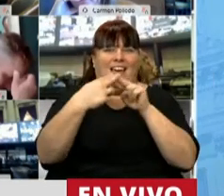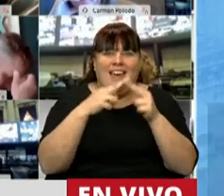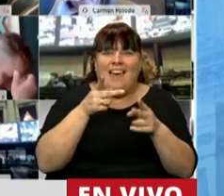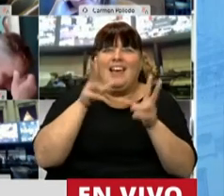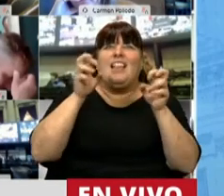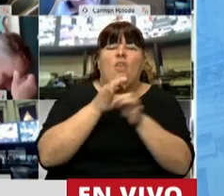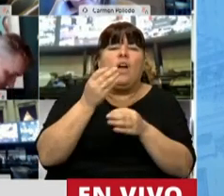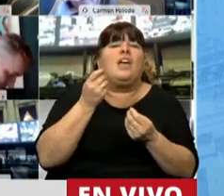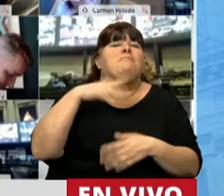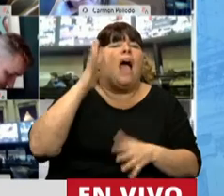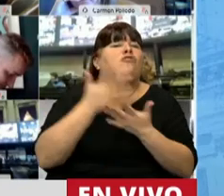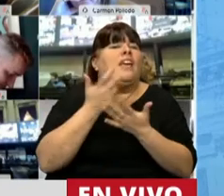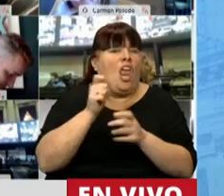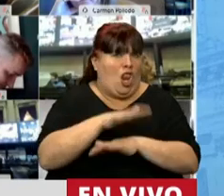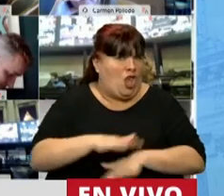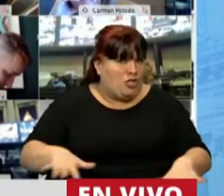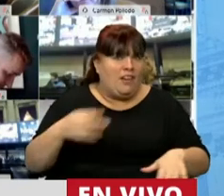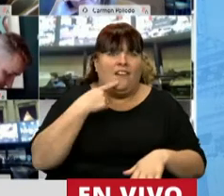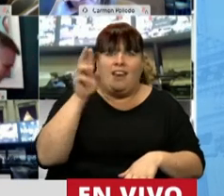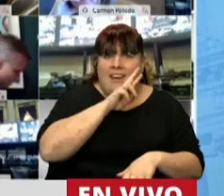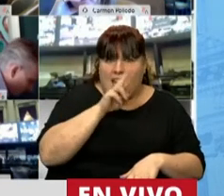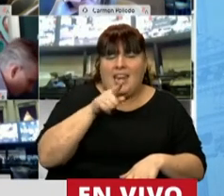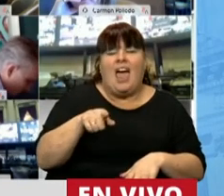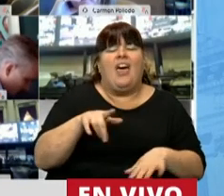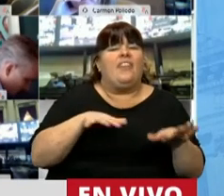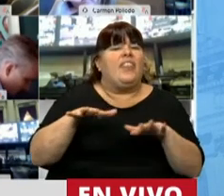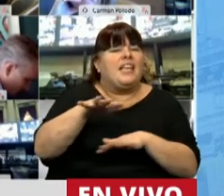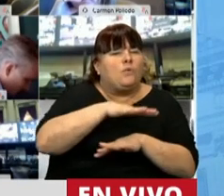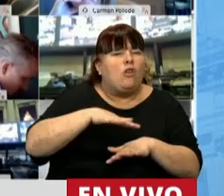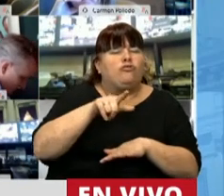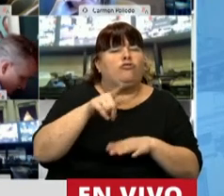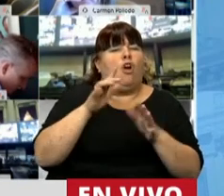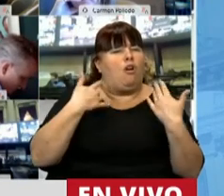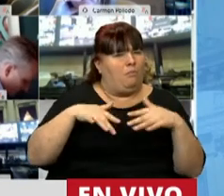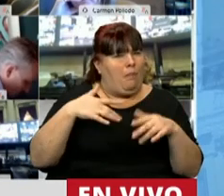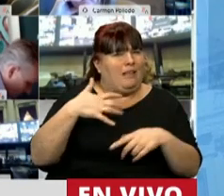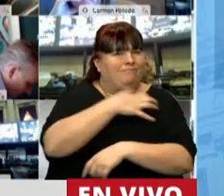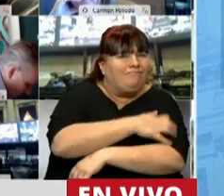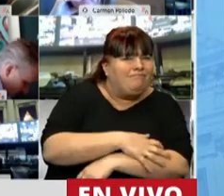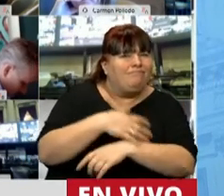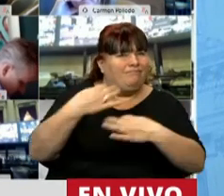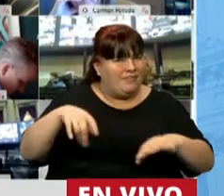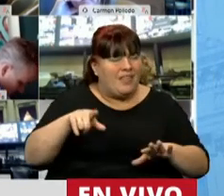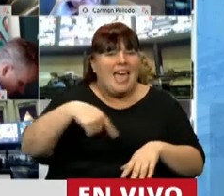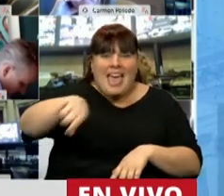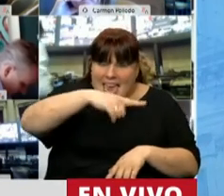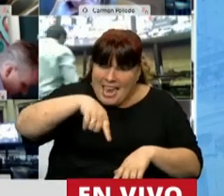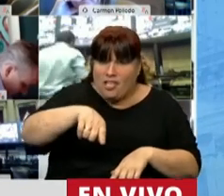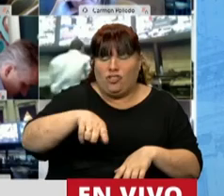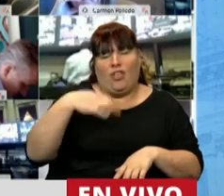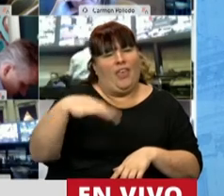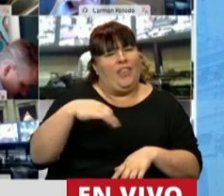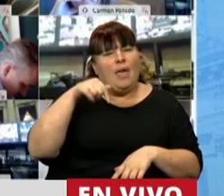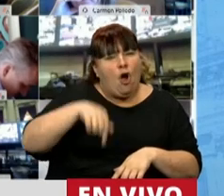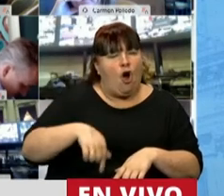educación son justamente los niños y las niñas de los contextos y entornos más vulnerables. A ellos son